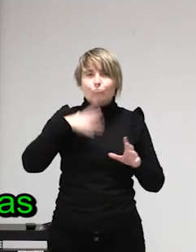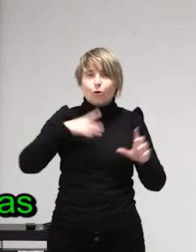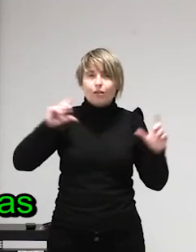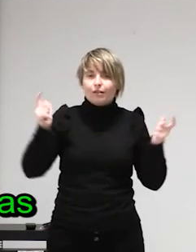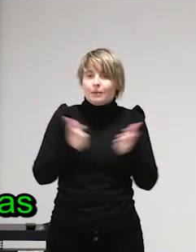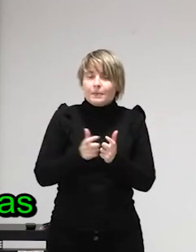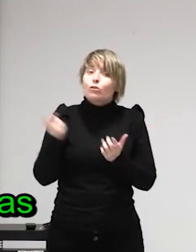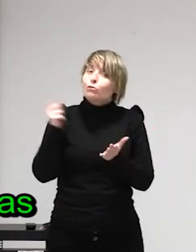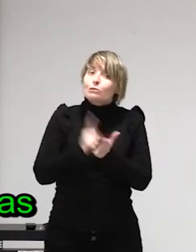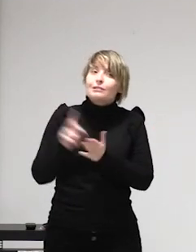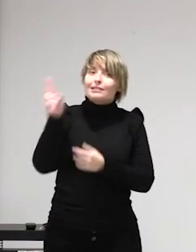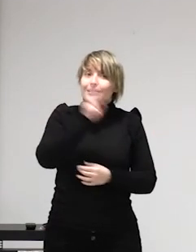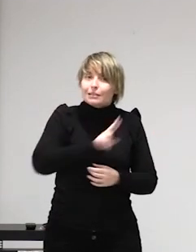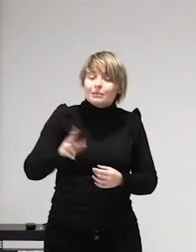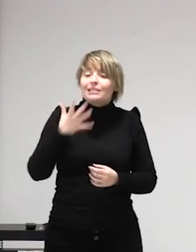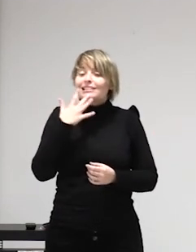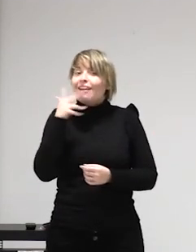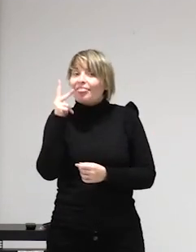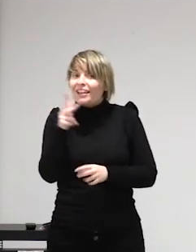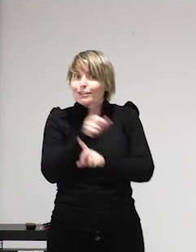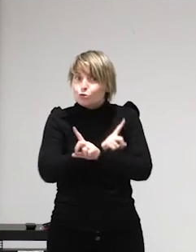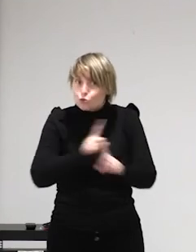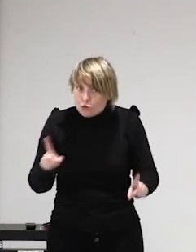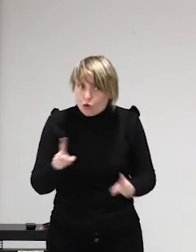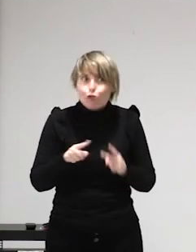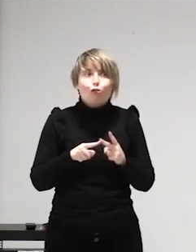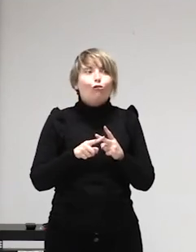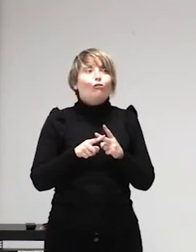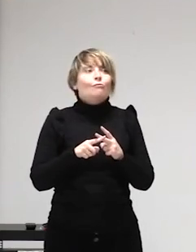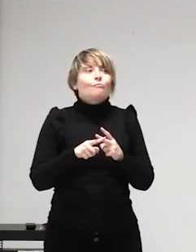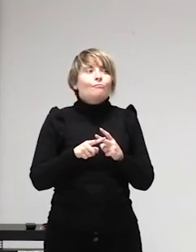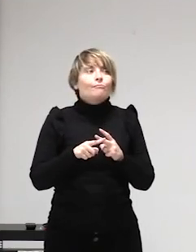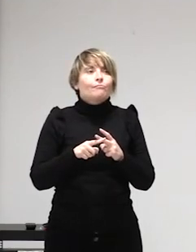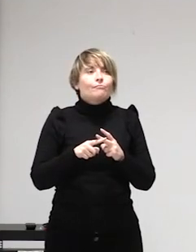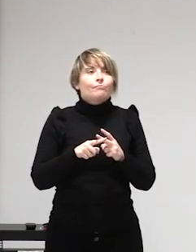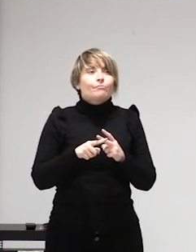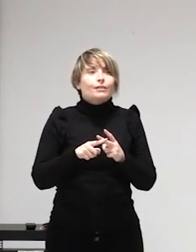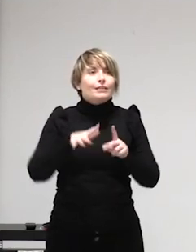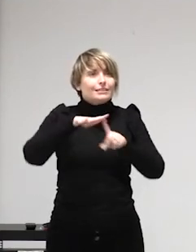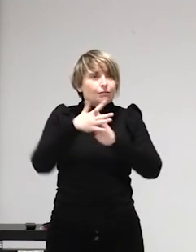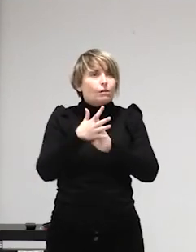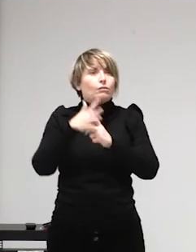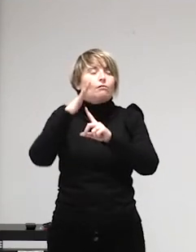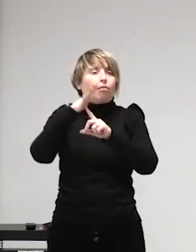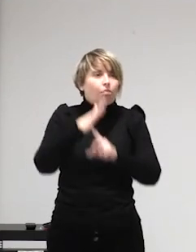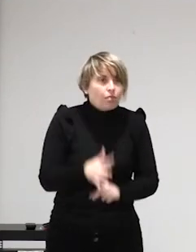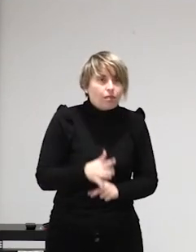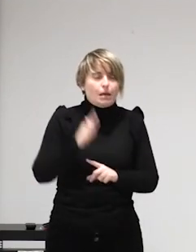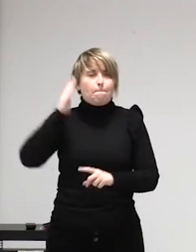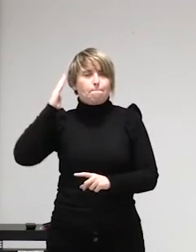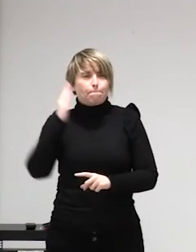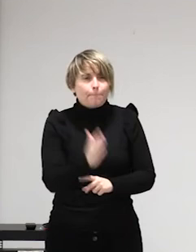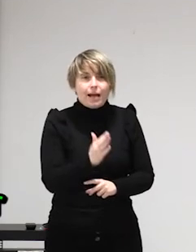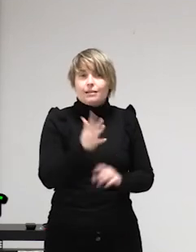para acabar en el trabajo sexual ahora bien a mi que me digan una mujer precaria ¿vale? tenemos una mujer precaria que no le queda más remedio